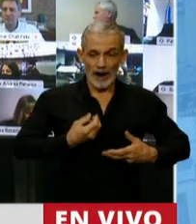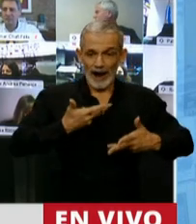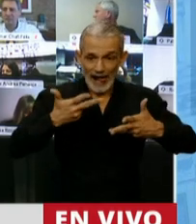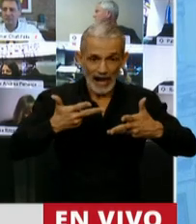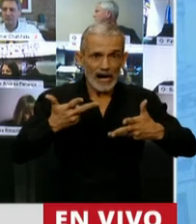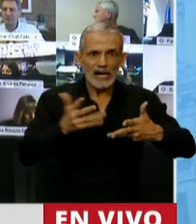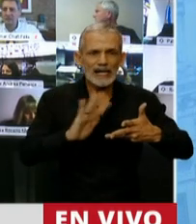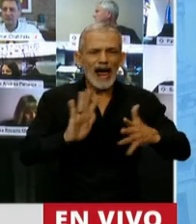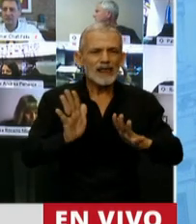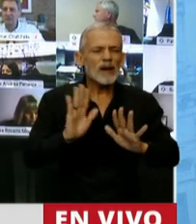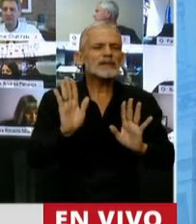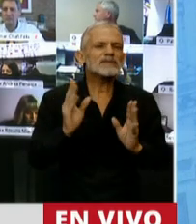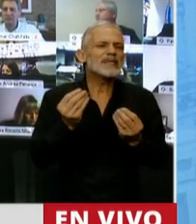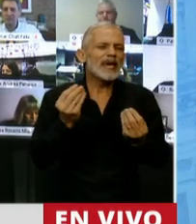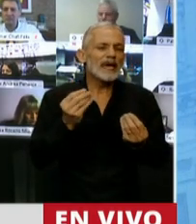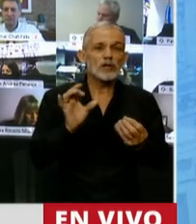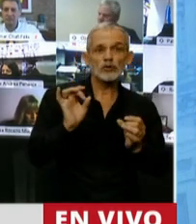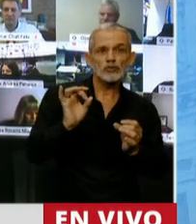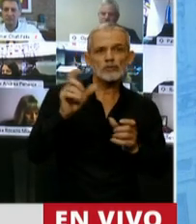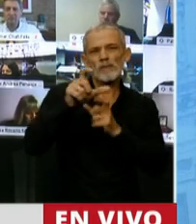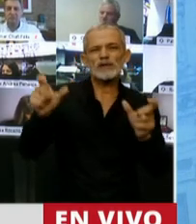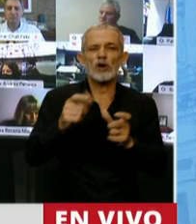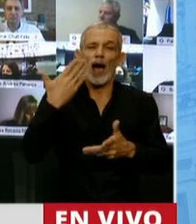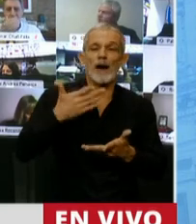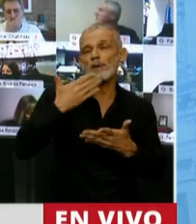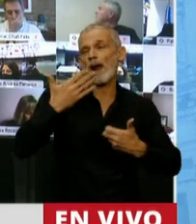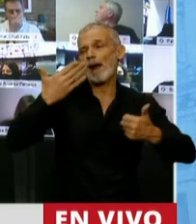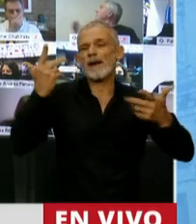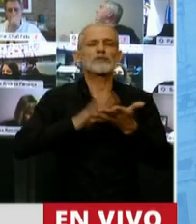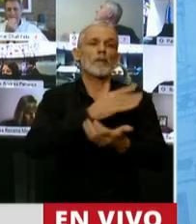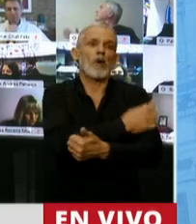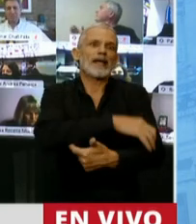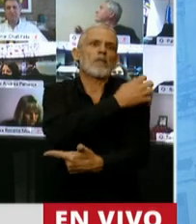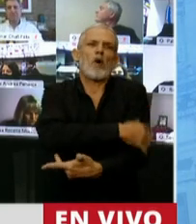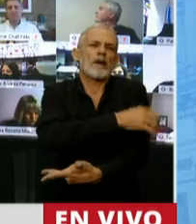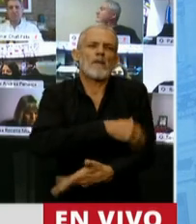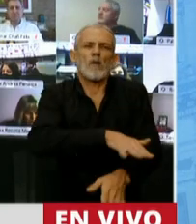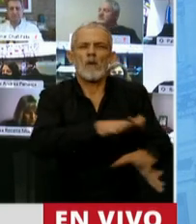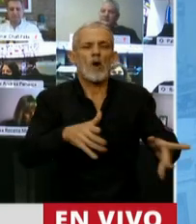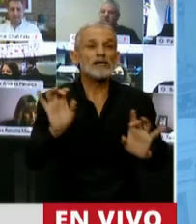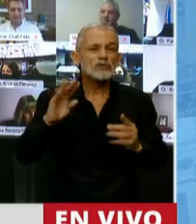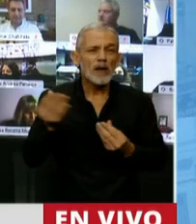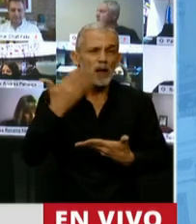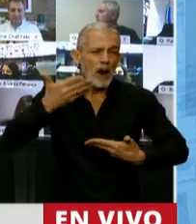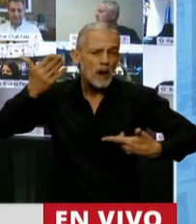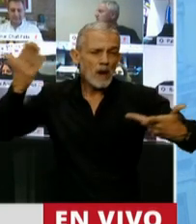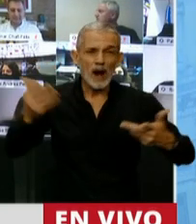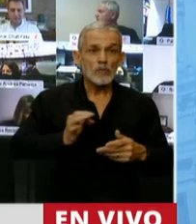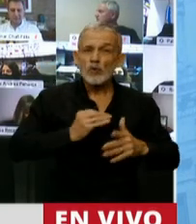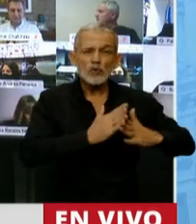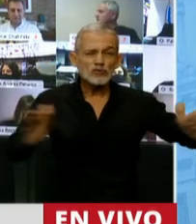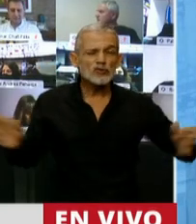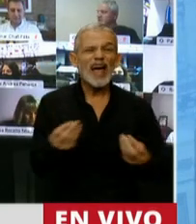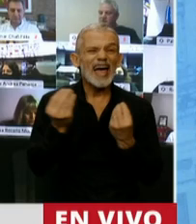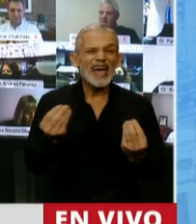que aquellos que hablan de pobreza y que se llenan la boca con la pobreza, lo único que han hecho durante muchos años